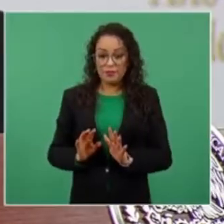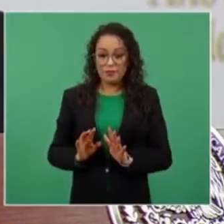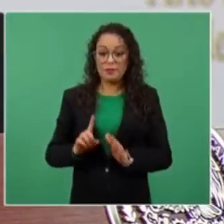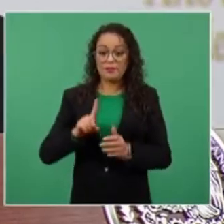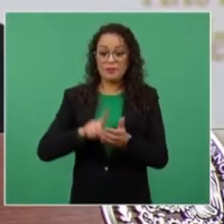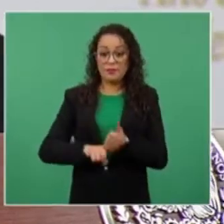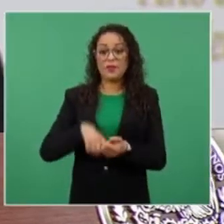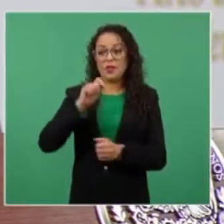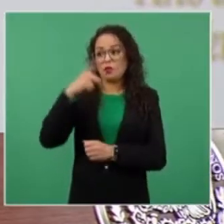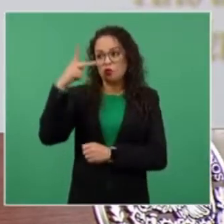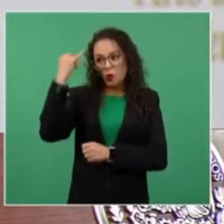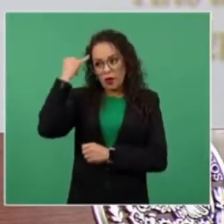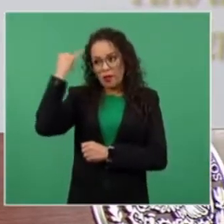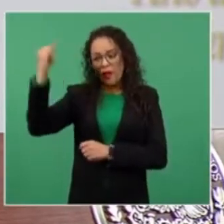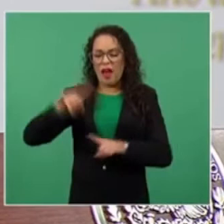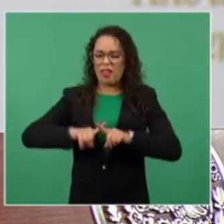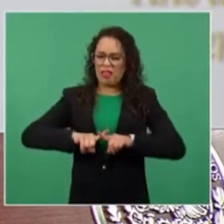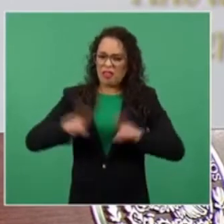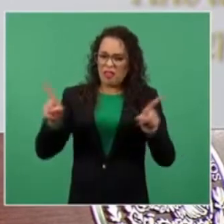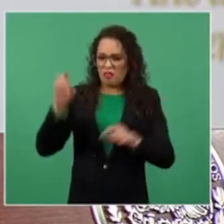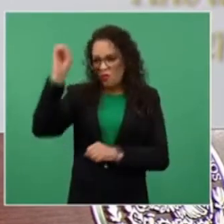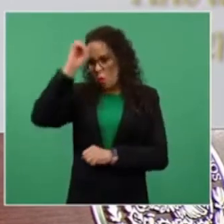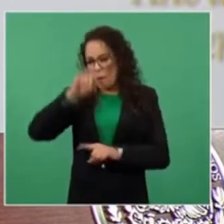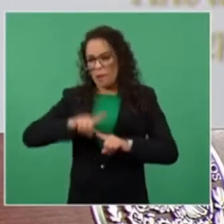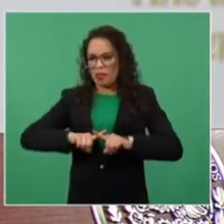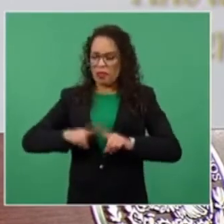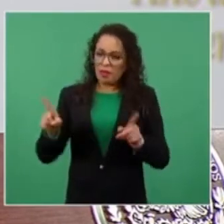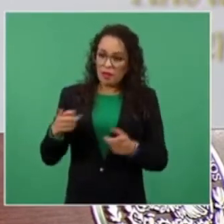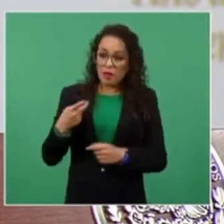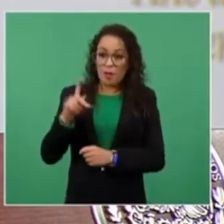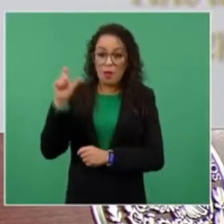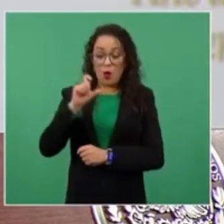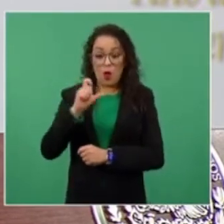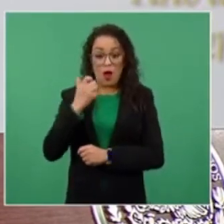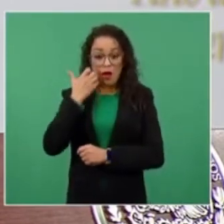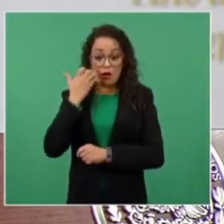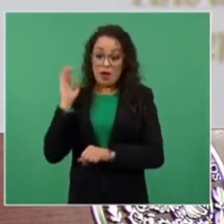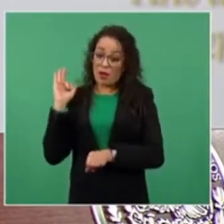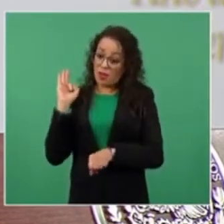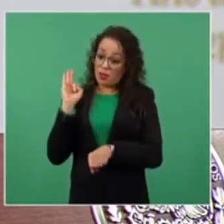en lo ideológico. Pero cuando se trata de defender